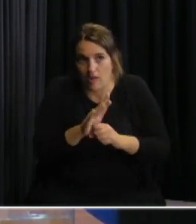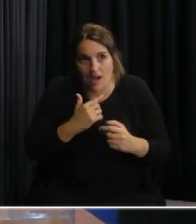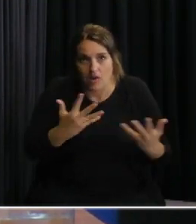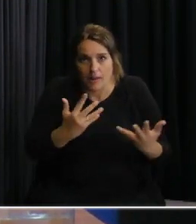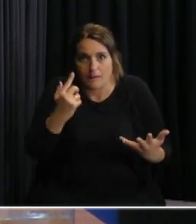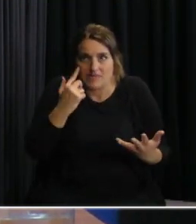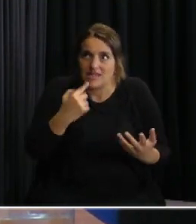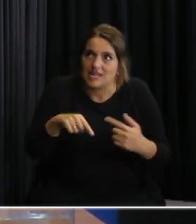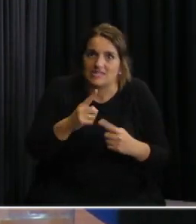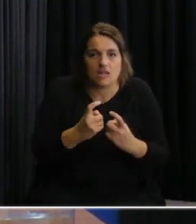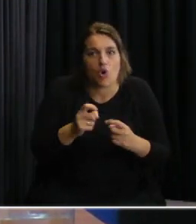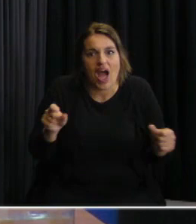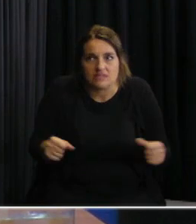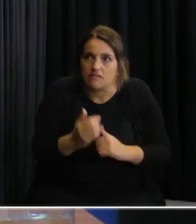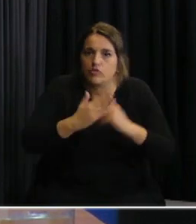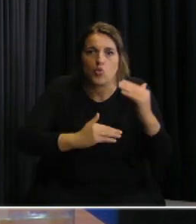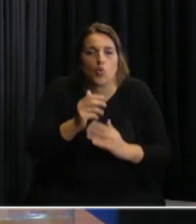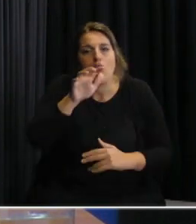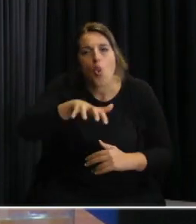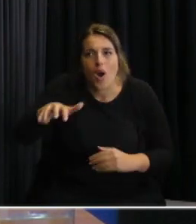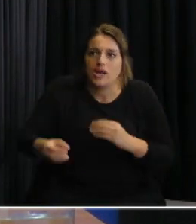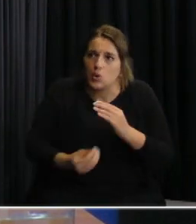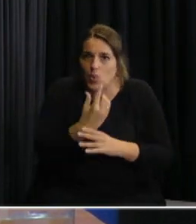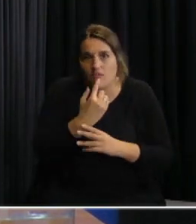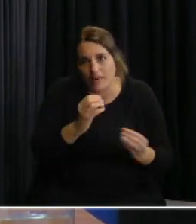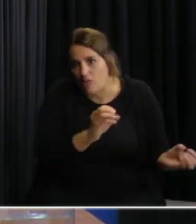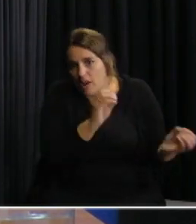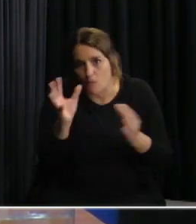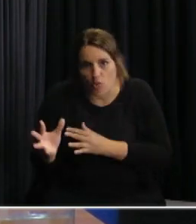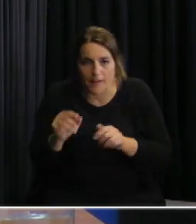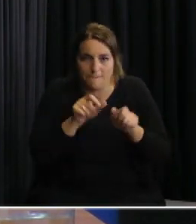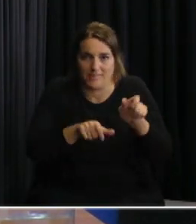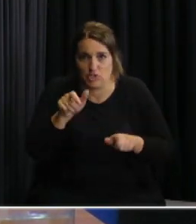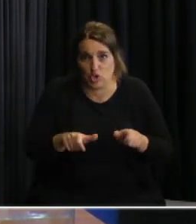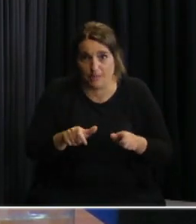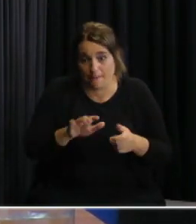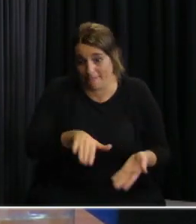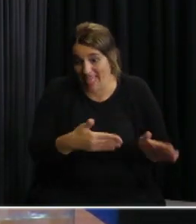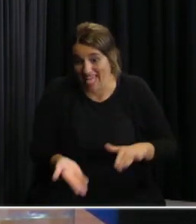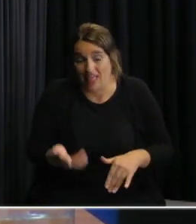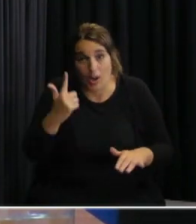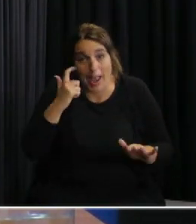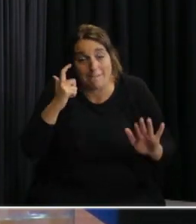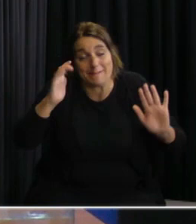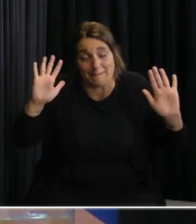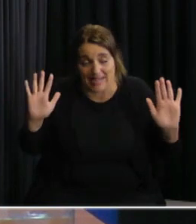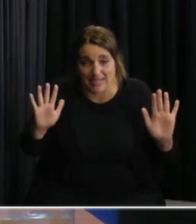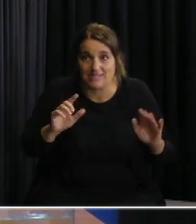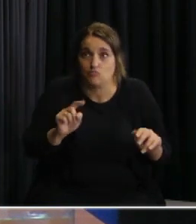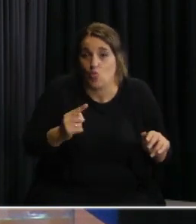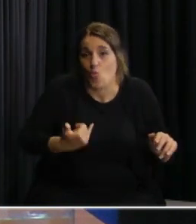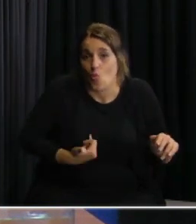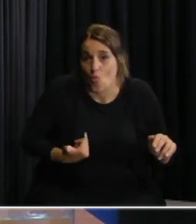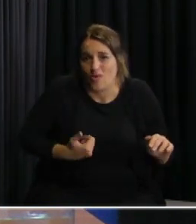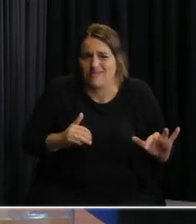generemos espacios nuevos donde poder llevar a estas personas hasta ahora la experiencia según nos relata